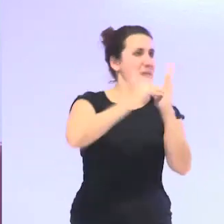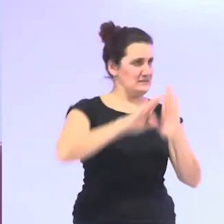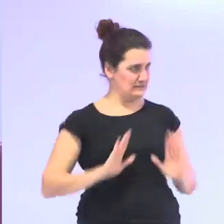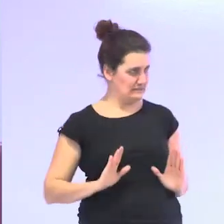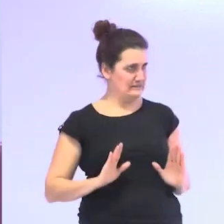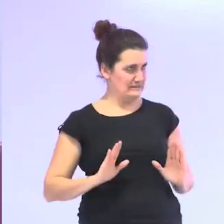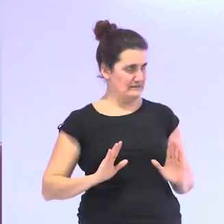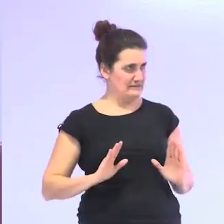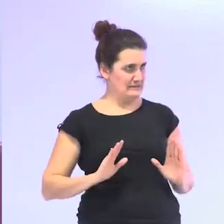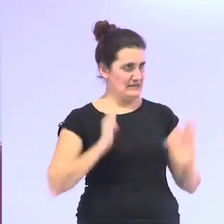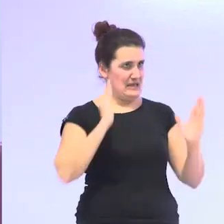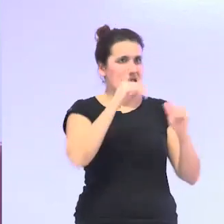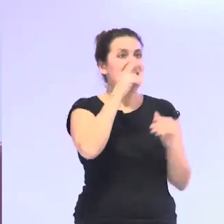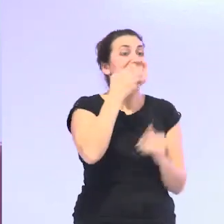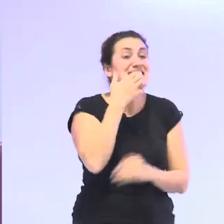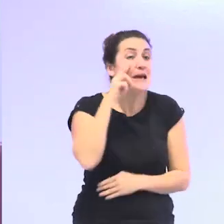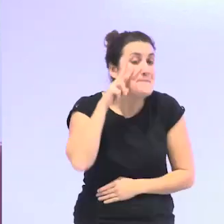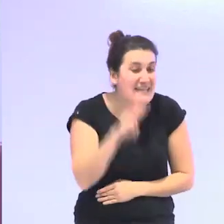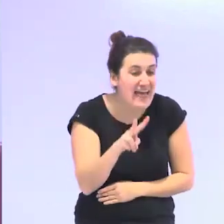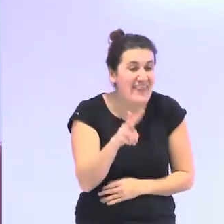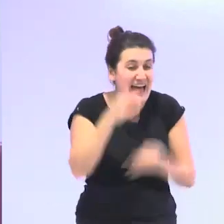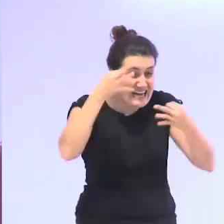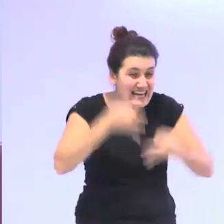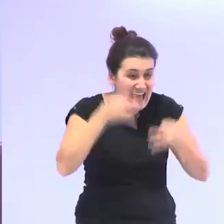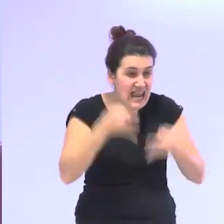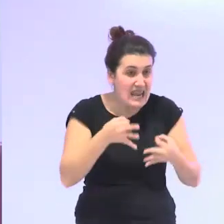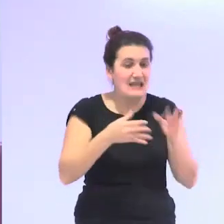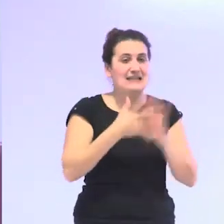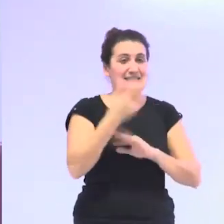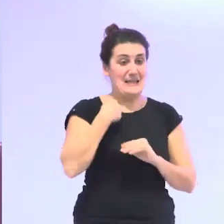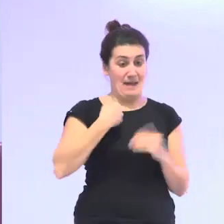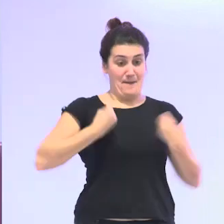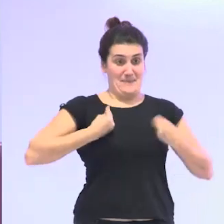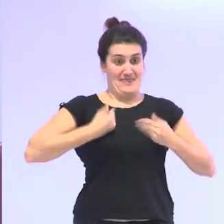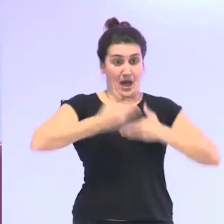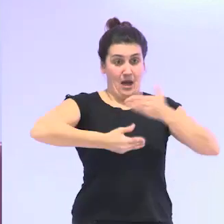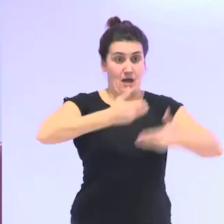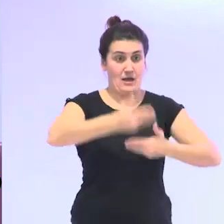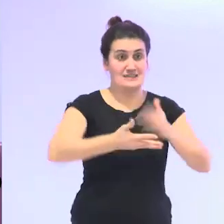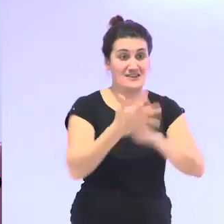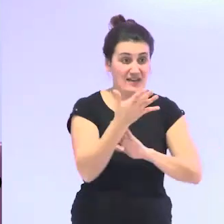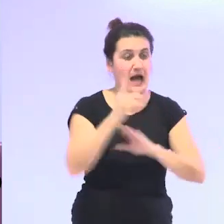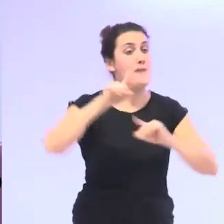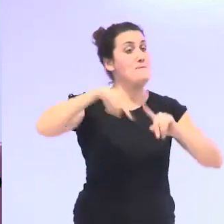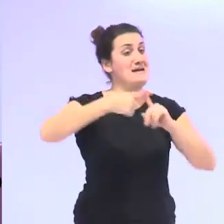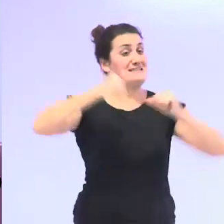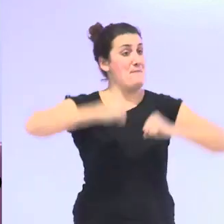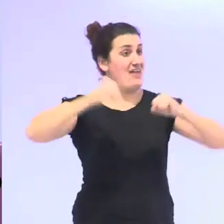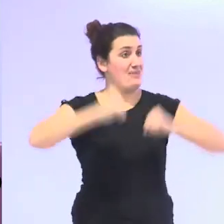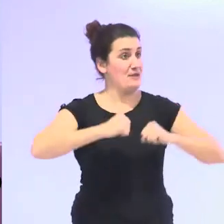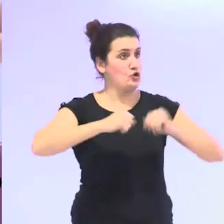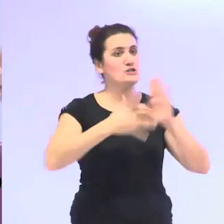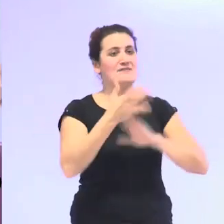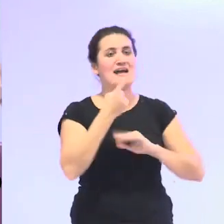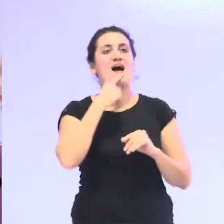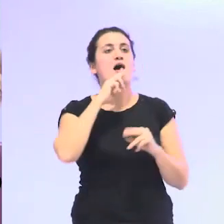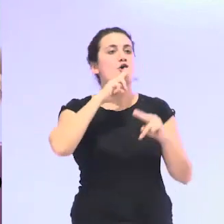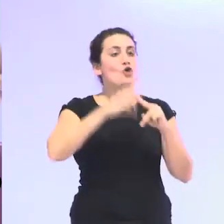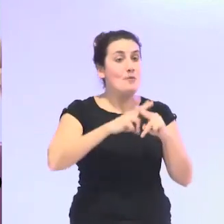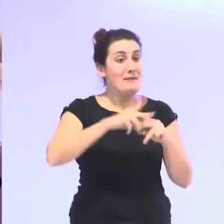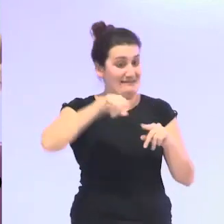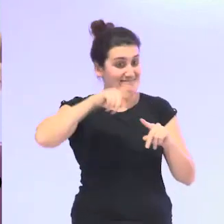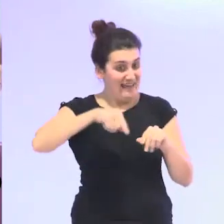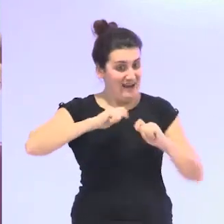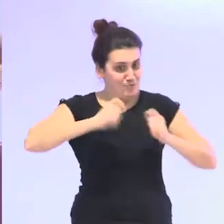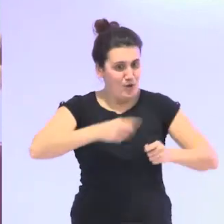y si tuviéramos una mirada mucho más de lo que significa el curso vital y el envejecimiento estaríamos hablando de envejecimiento con niños y